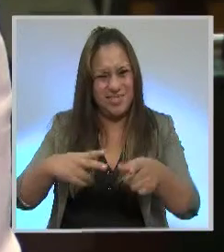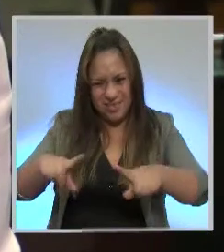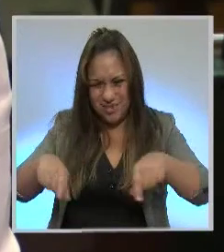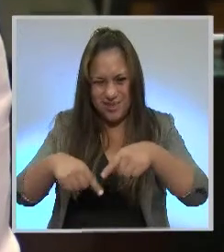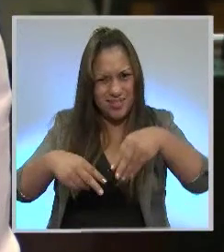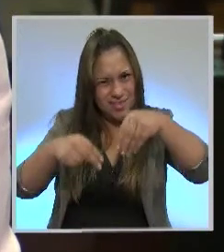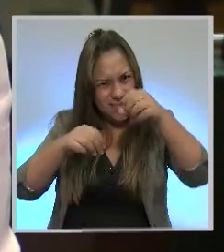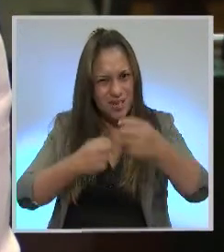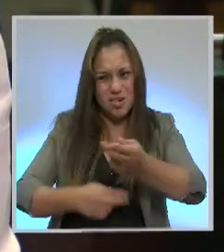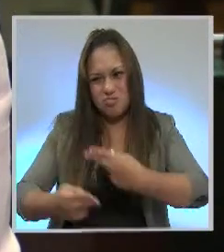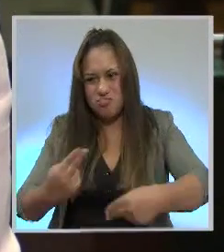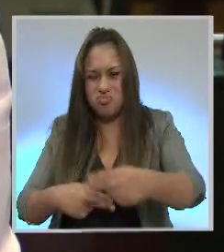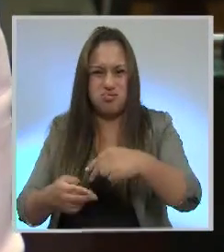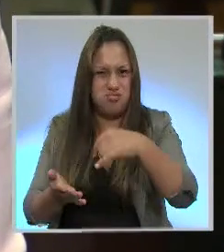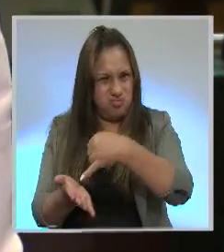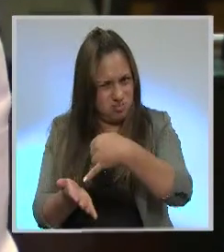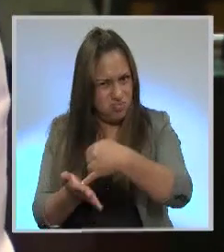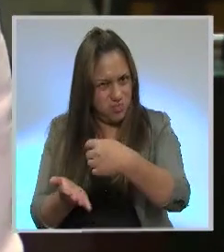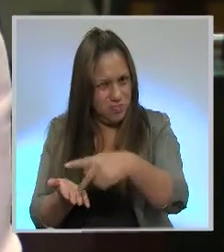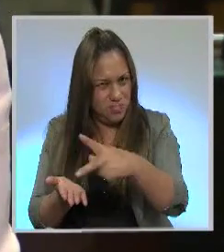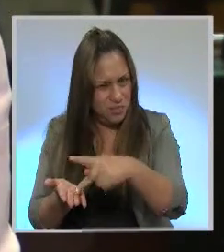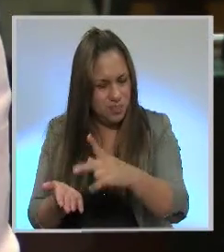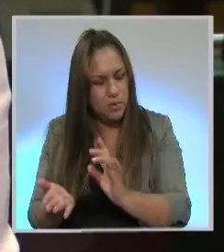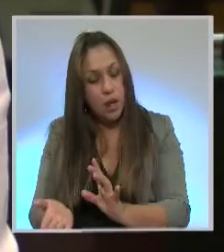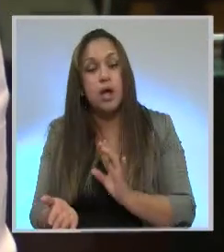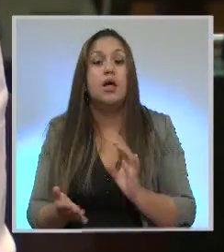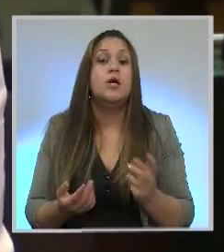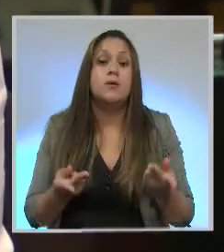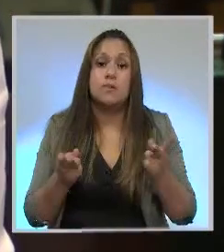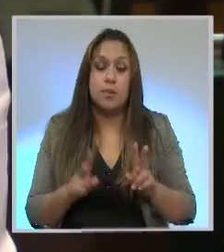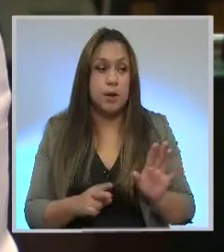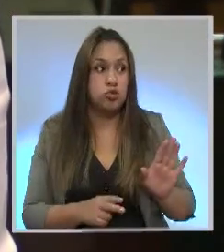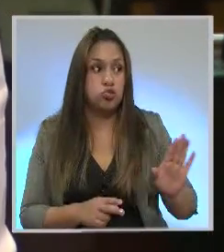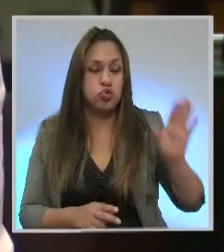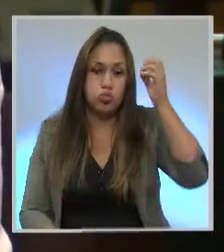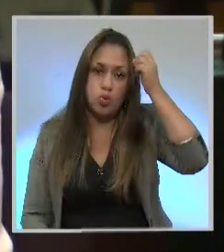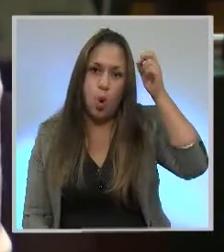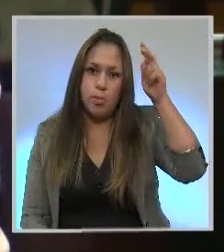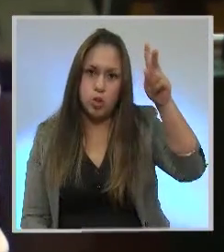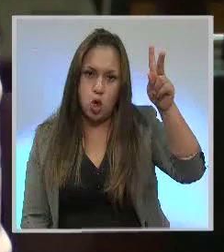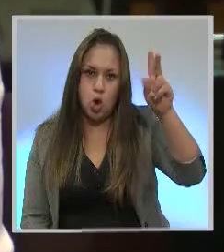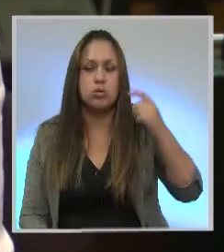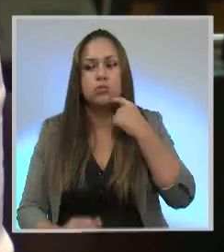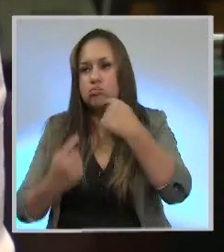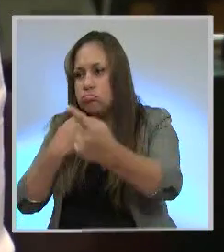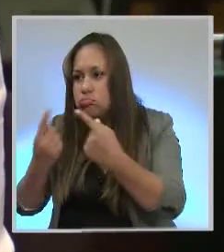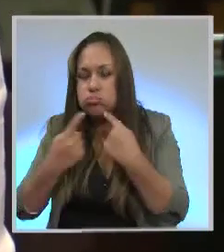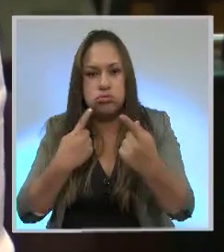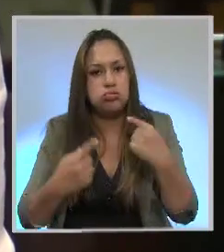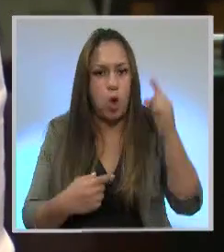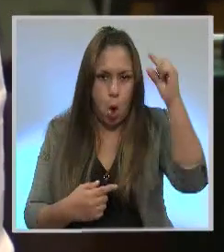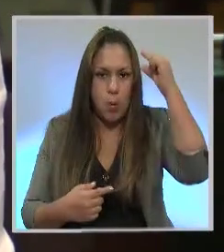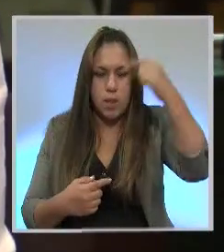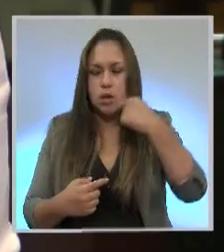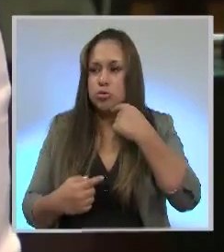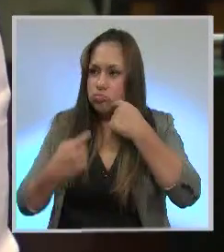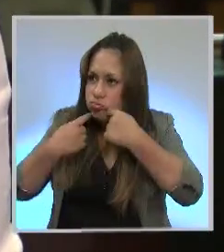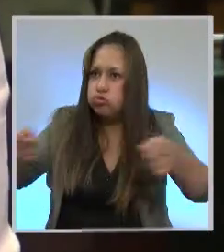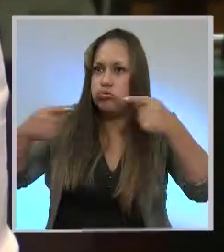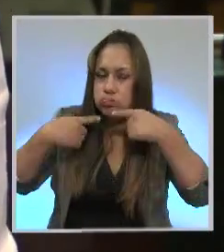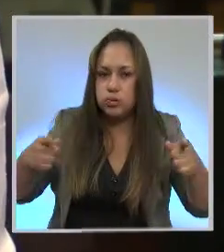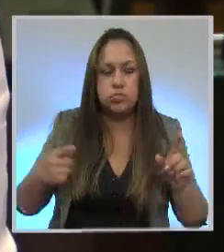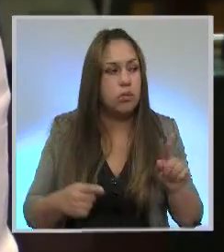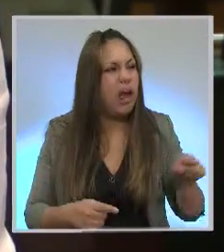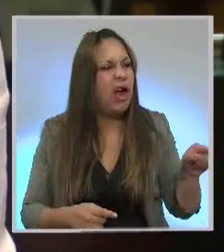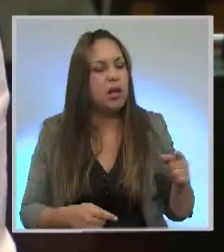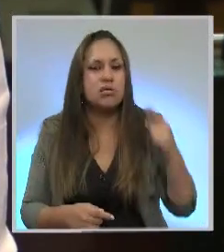una consulta popular, así como también la posición del movimiento Creo respecto del diálogo nacional convocado por el gobierno, por